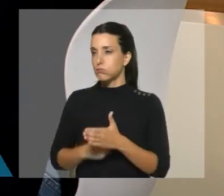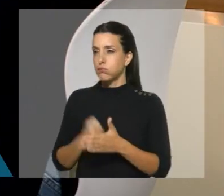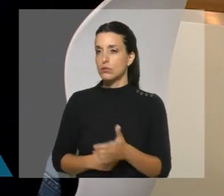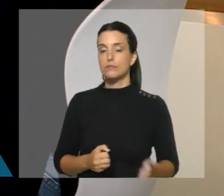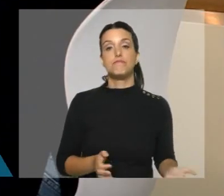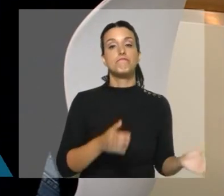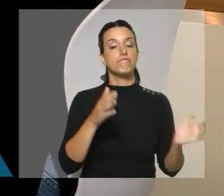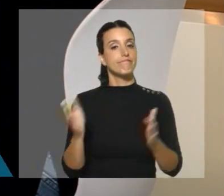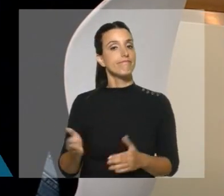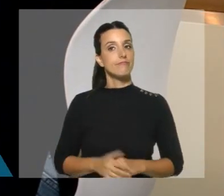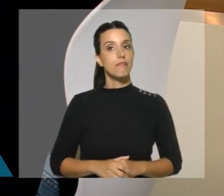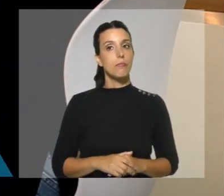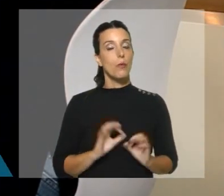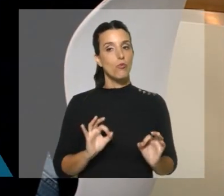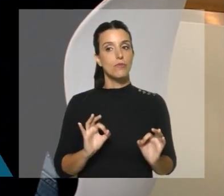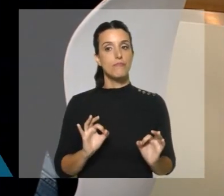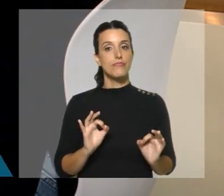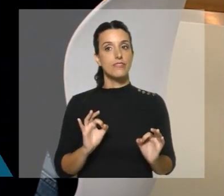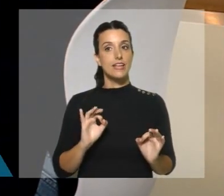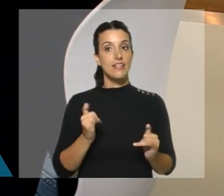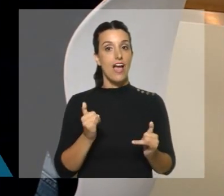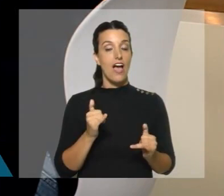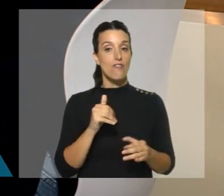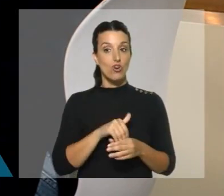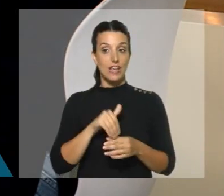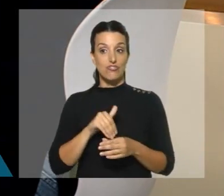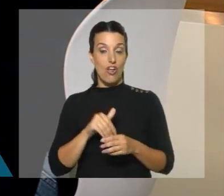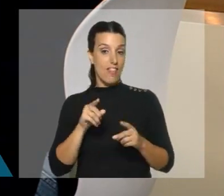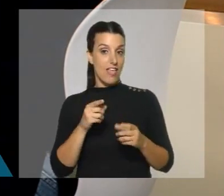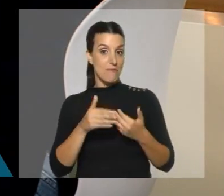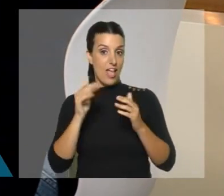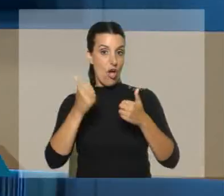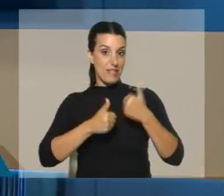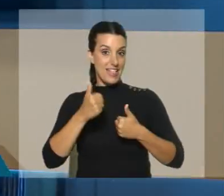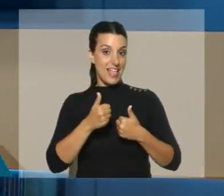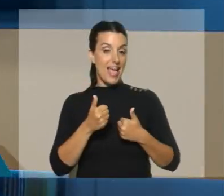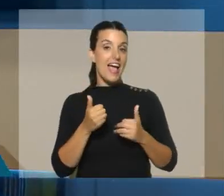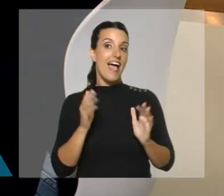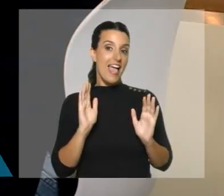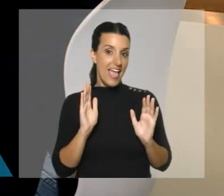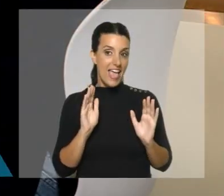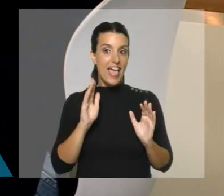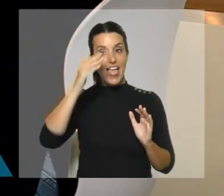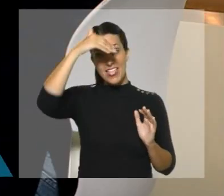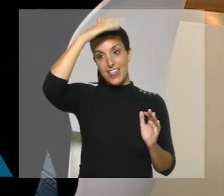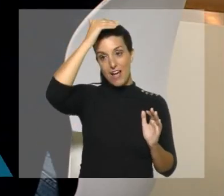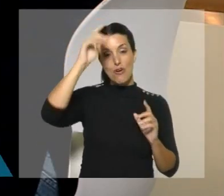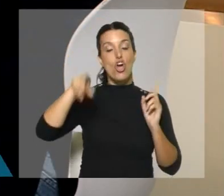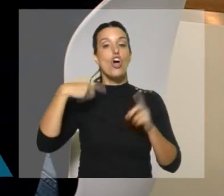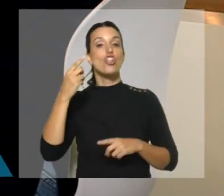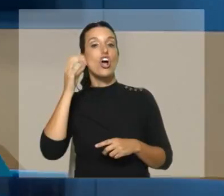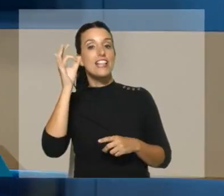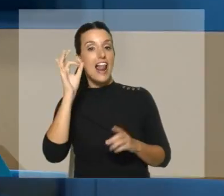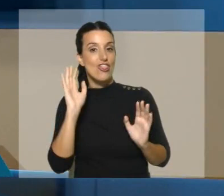Bueno, muy bien. ¿Hay internas o sea que va haber competencia ahí en los republicanos, por lo menos después, seguramente entre Trump y este otro senador que estabas